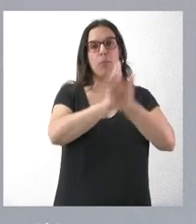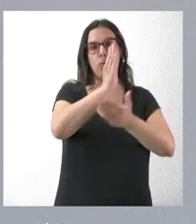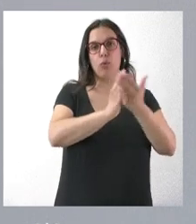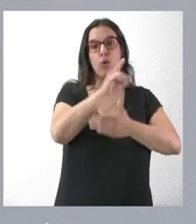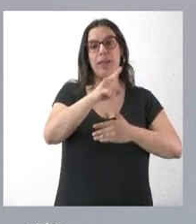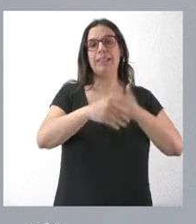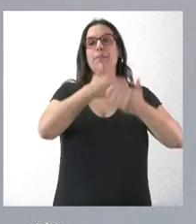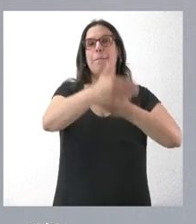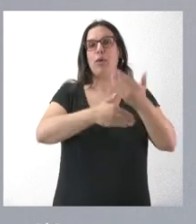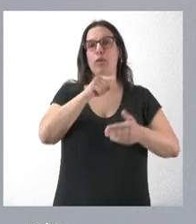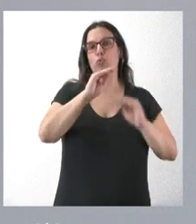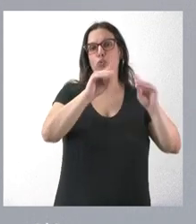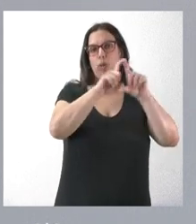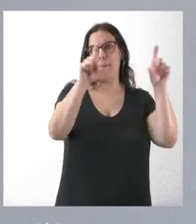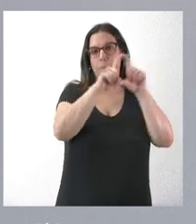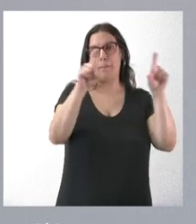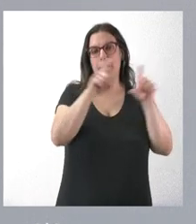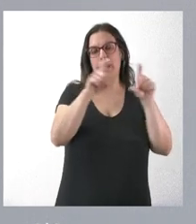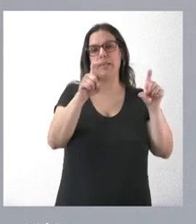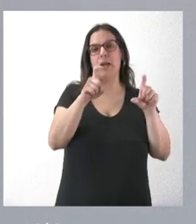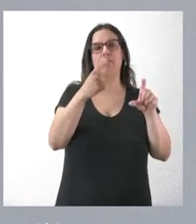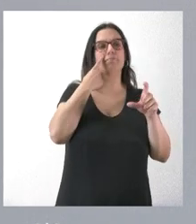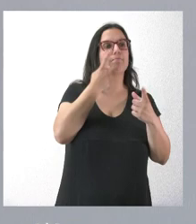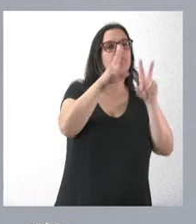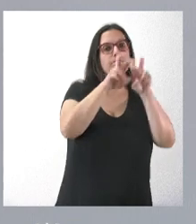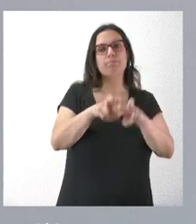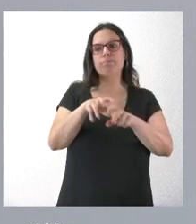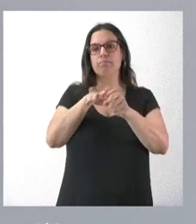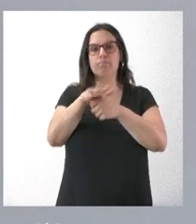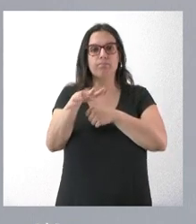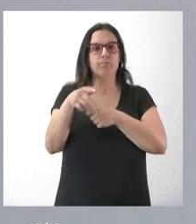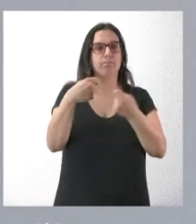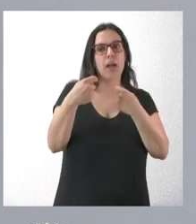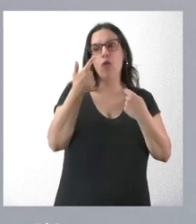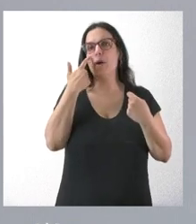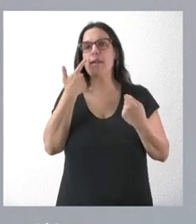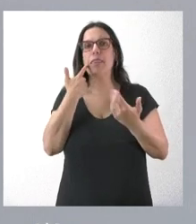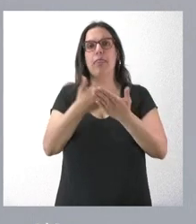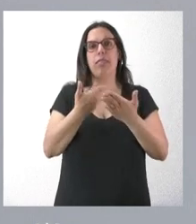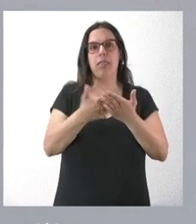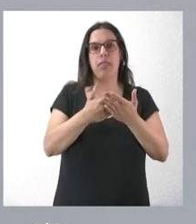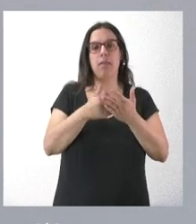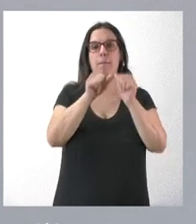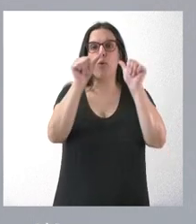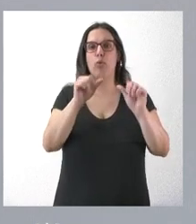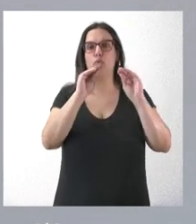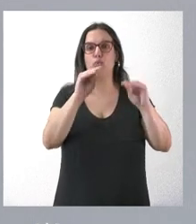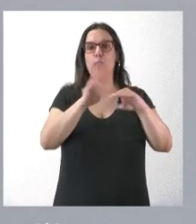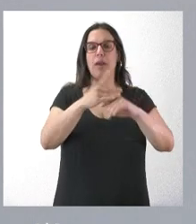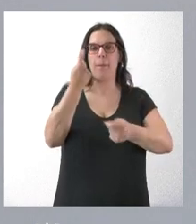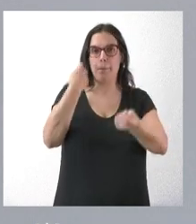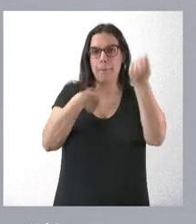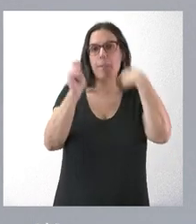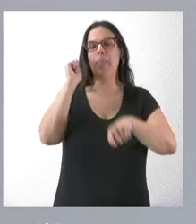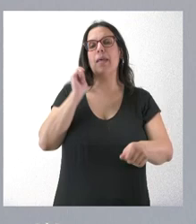está en ese momento la empresa en trabajar en el mercado y en trabajar, lógicamente, en poder certificar el prototipo para su venta en el